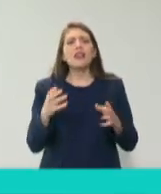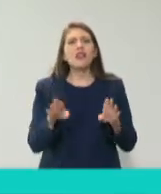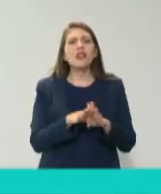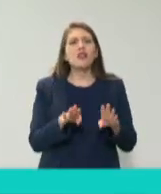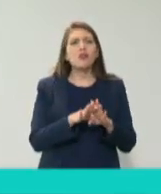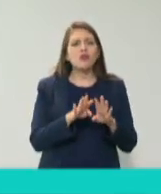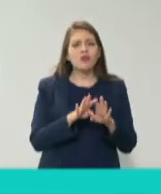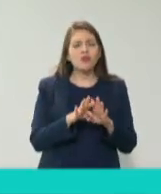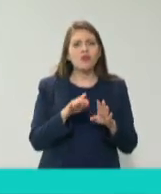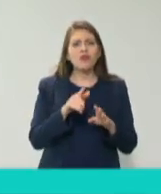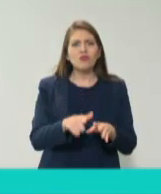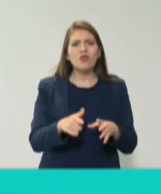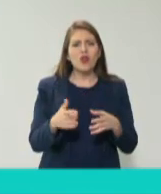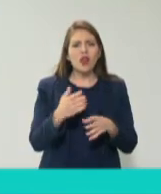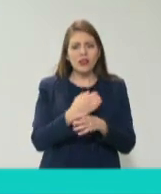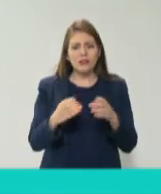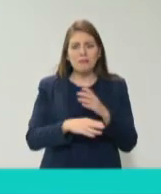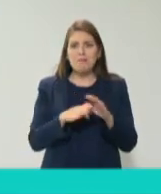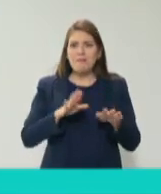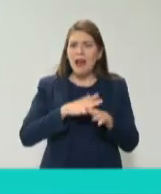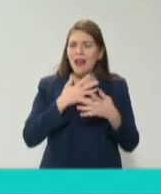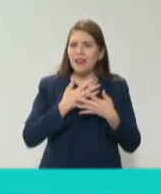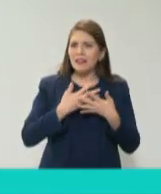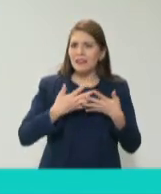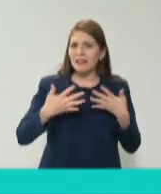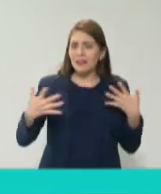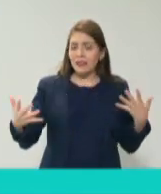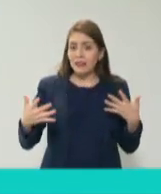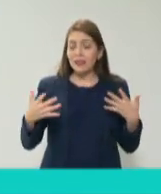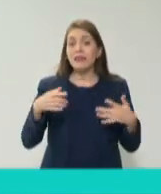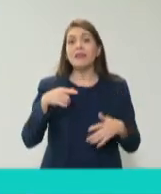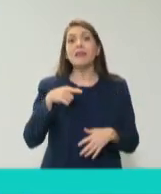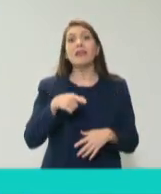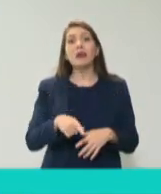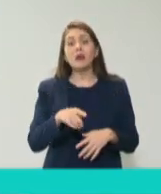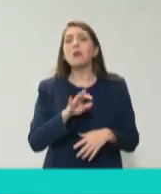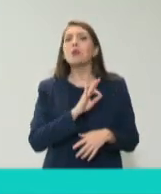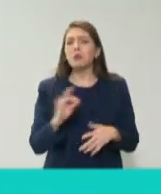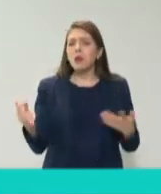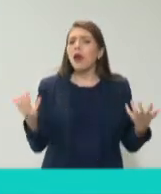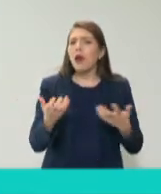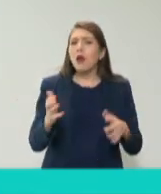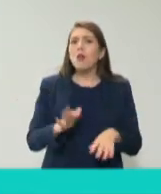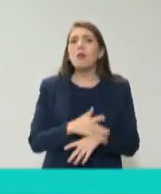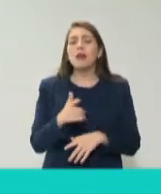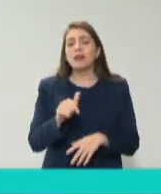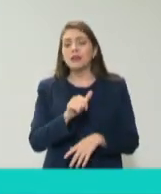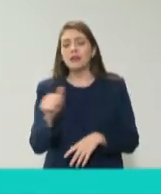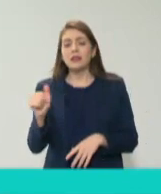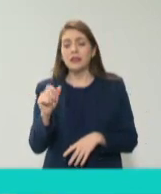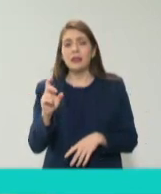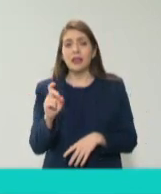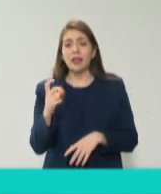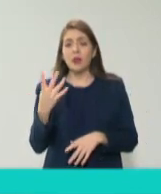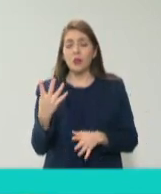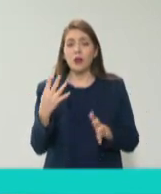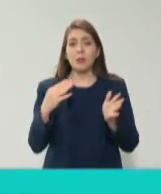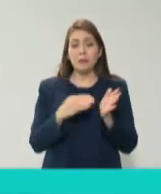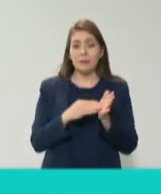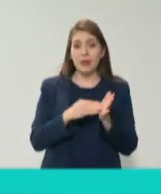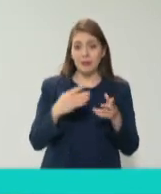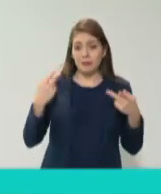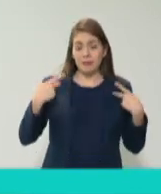y el movimiento más grande sucedió y sucedió porque 634 mil personas 634 mil